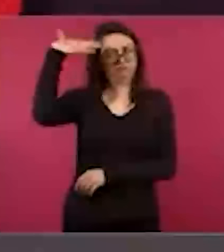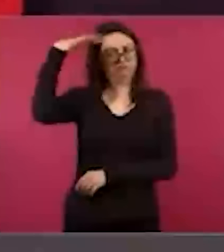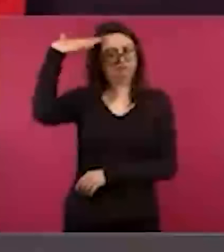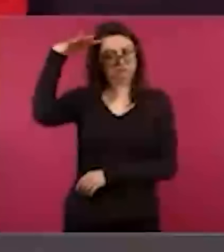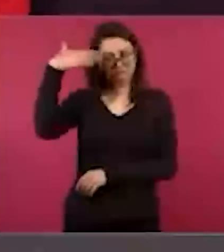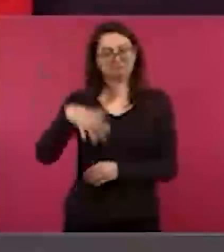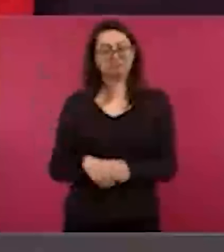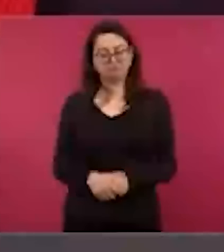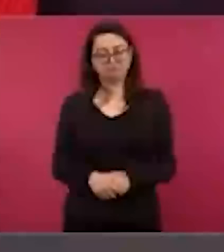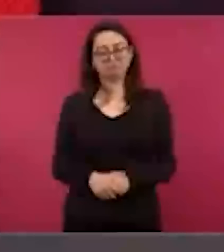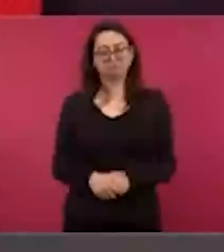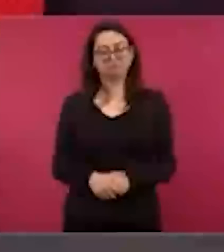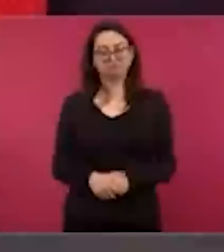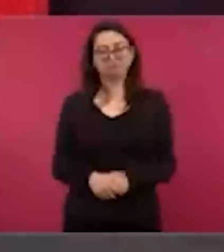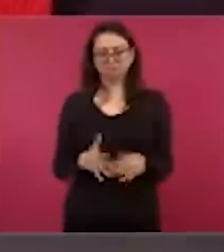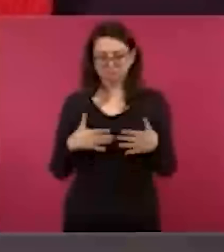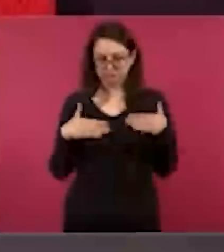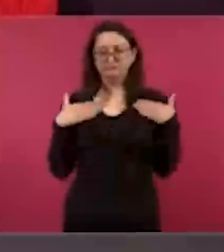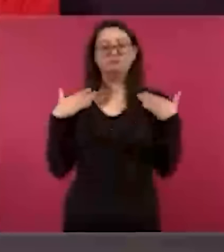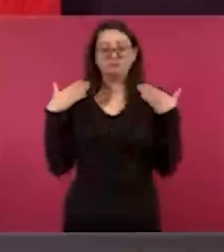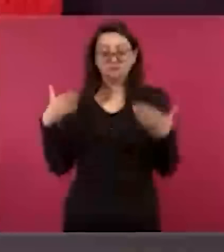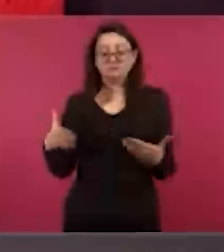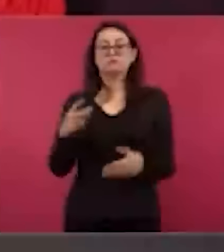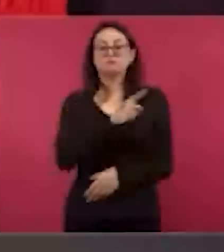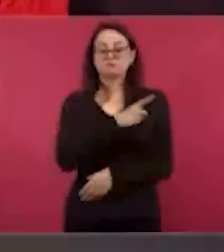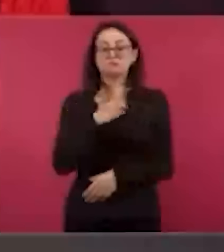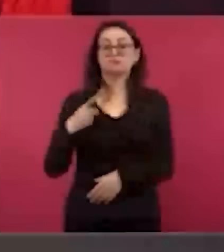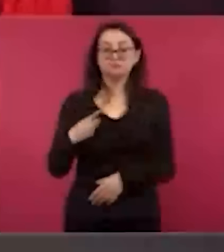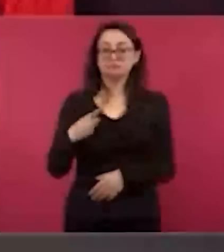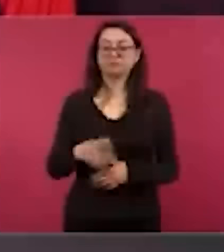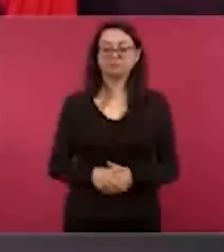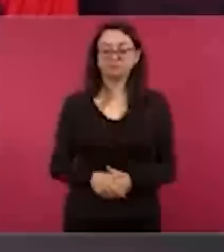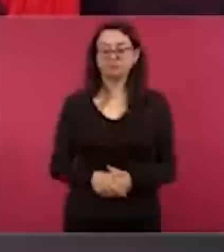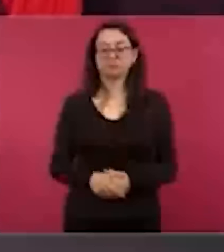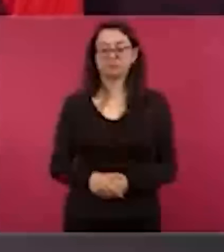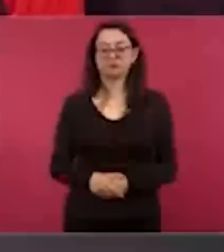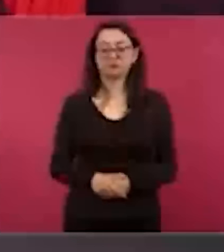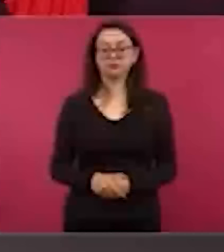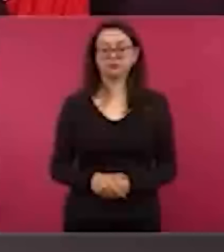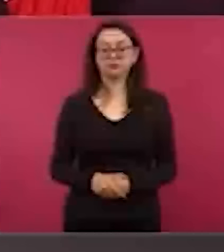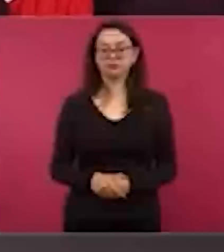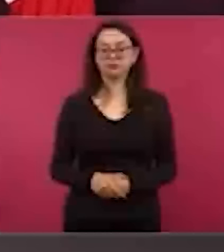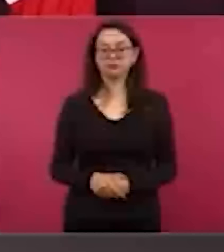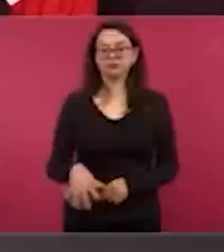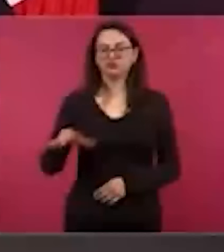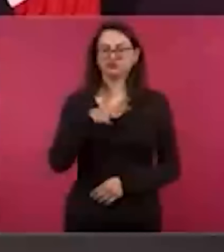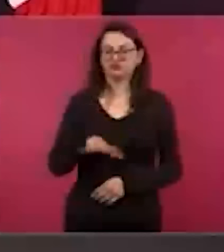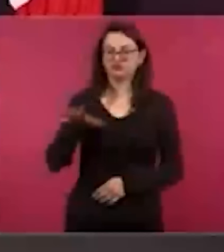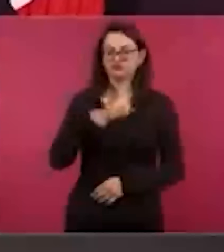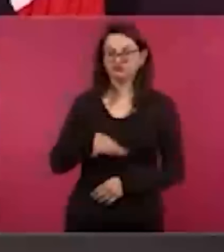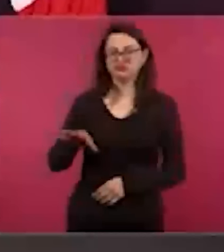Hay que tenerle mucha confianza al pueblo, no menospreciar al pueblo.